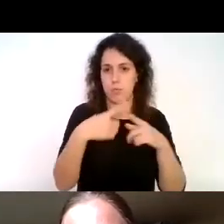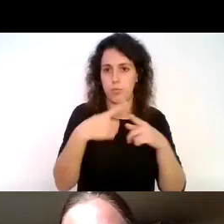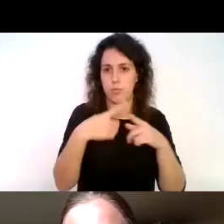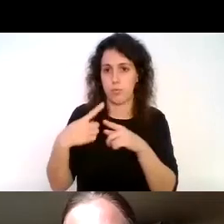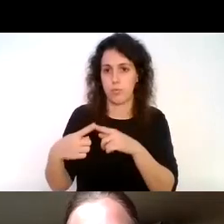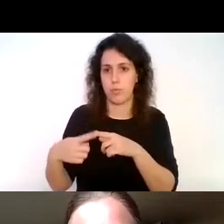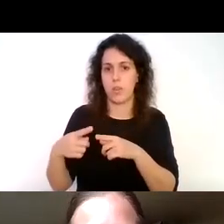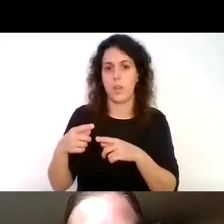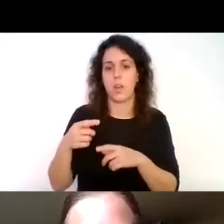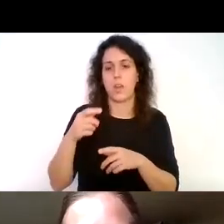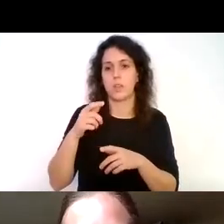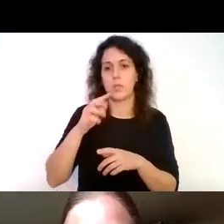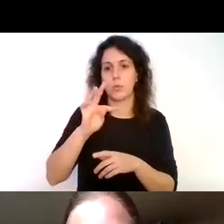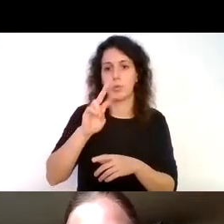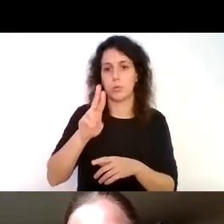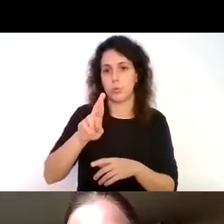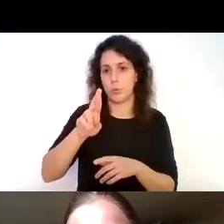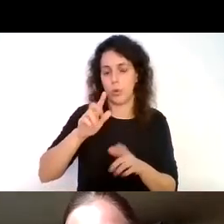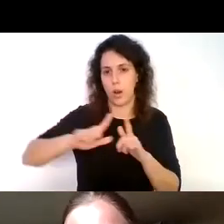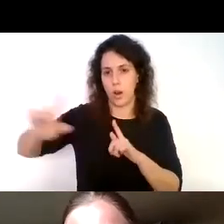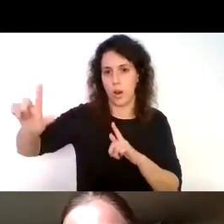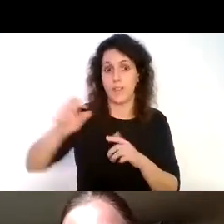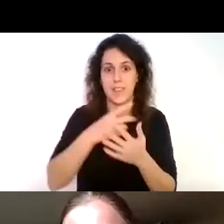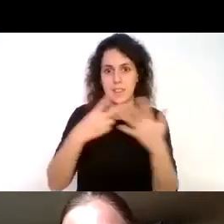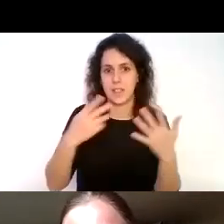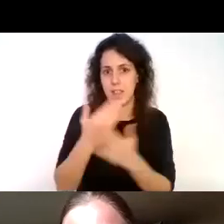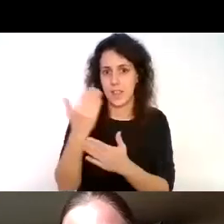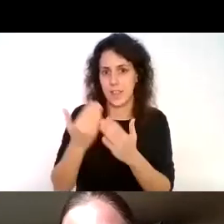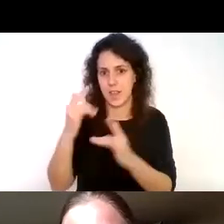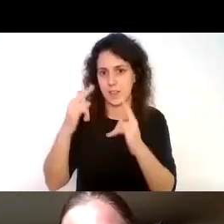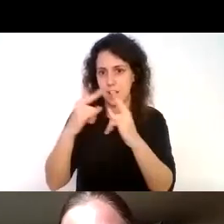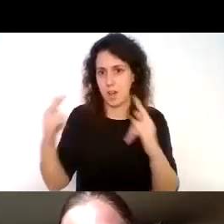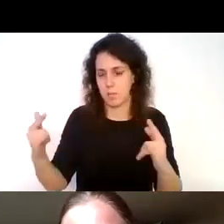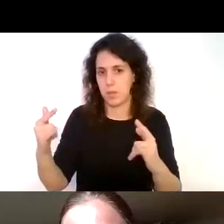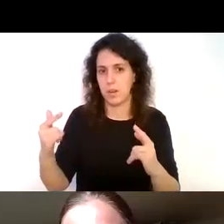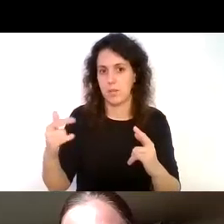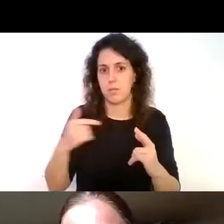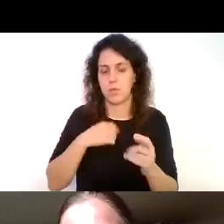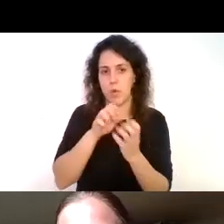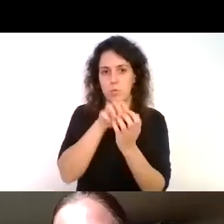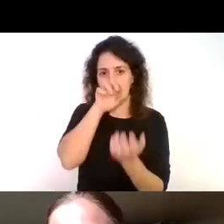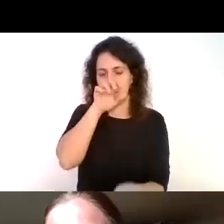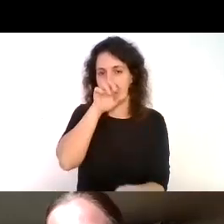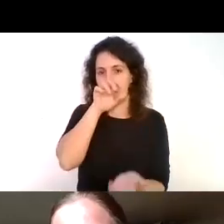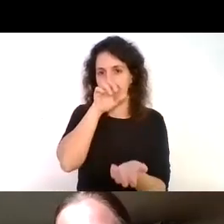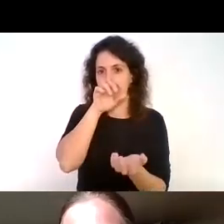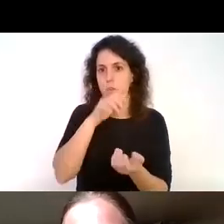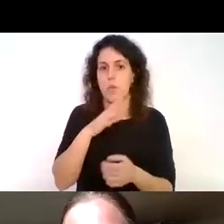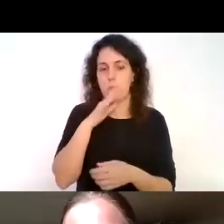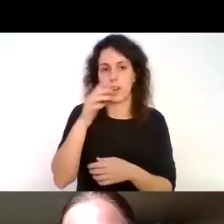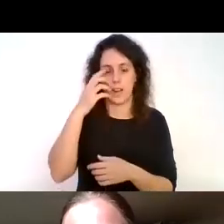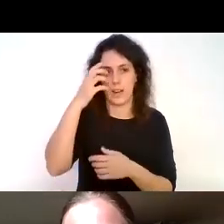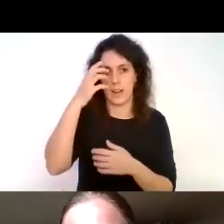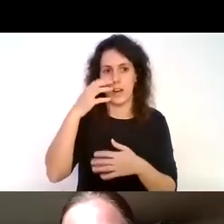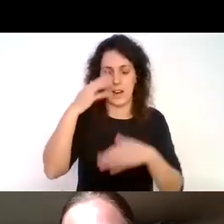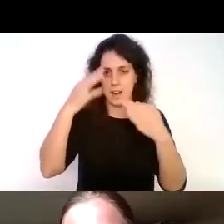largos lo de 17 días acampando me ha dejado completamente con la boca abierta porque el